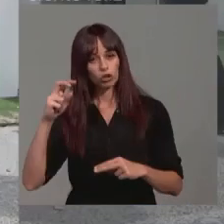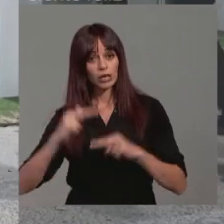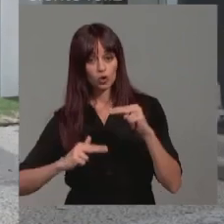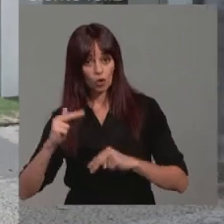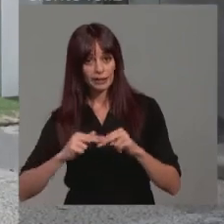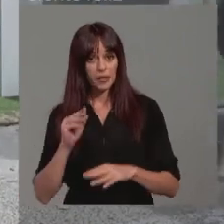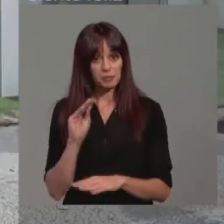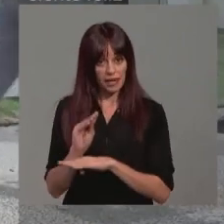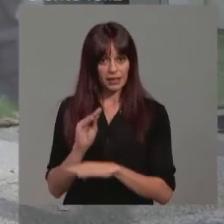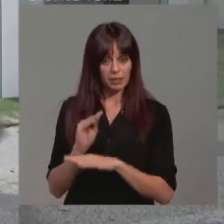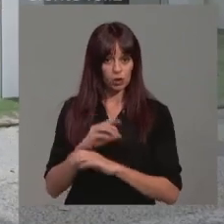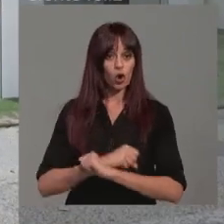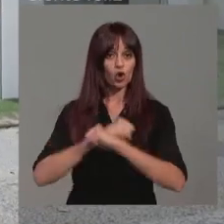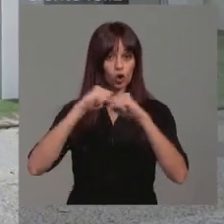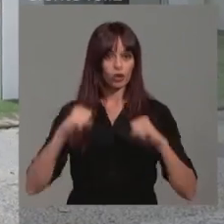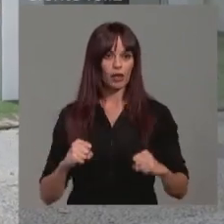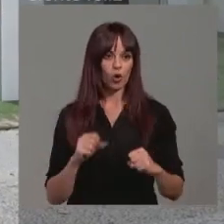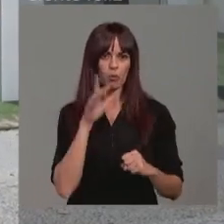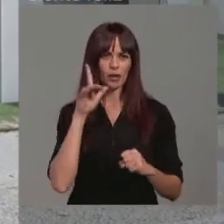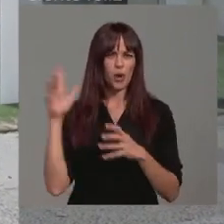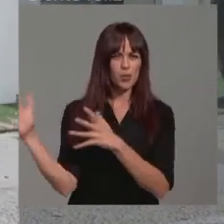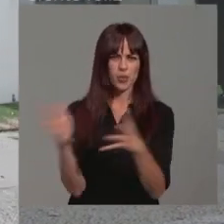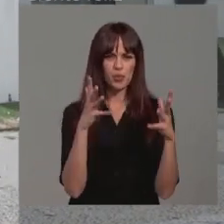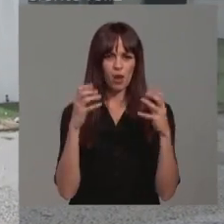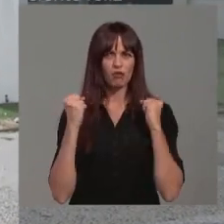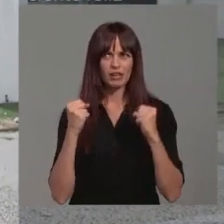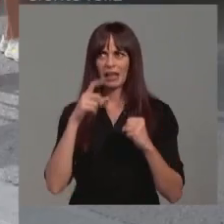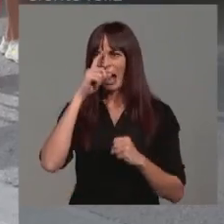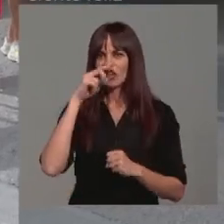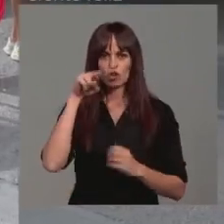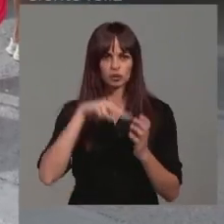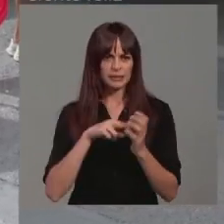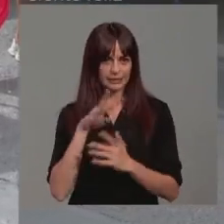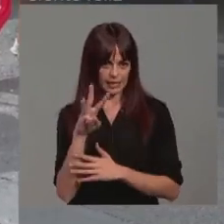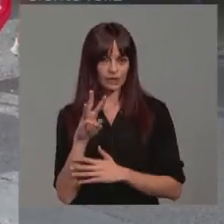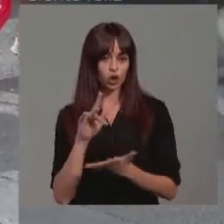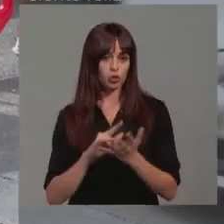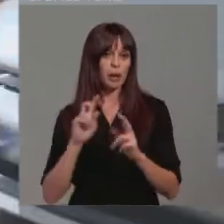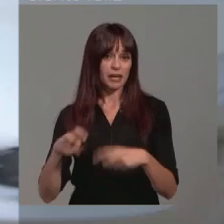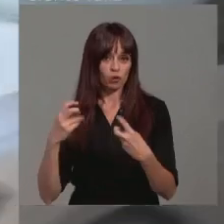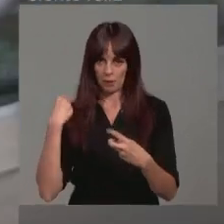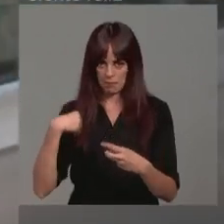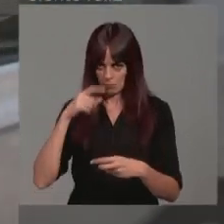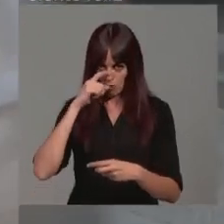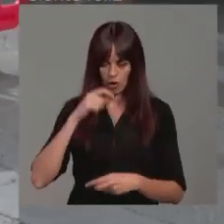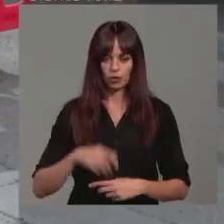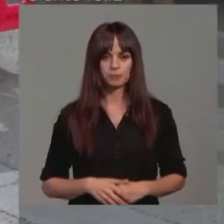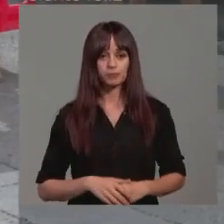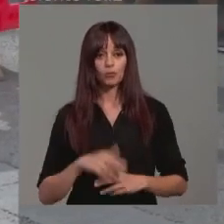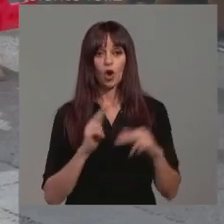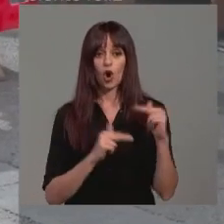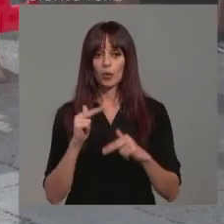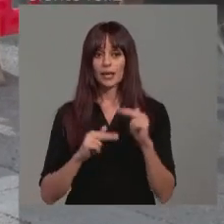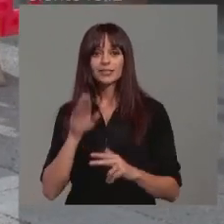de mantenimiento y consolidación por un temporal que hubo alrededor del año 2003, pues bueno, de ese mismo año. Estas obras,